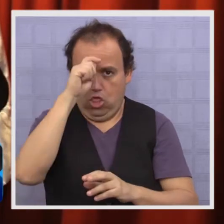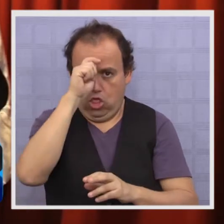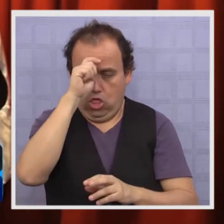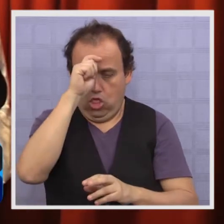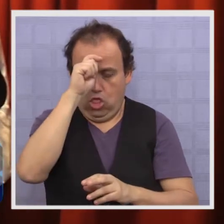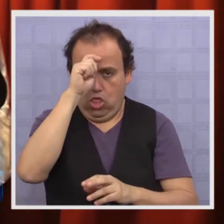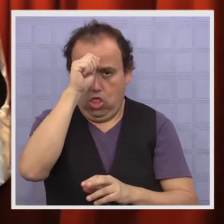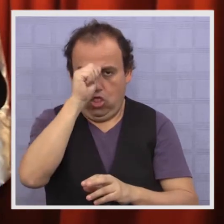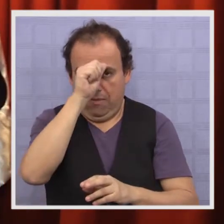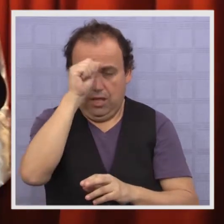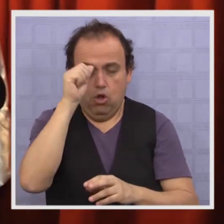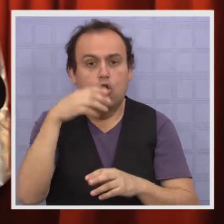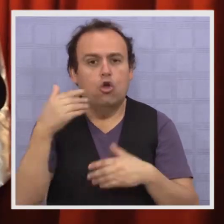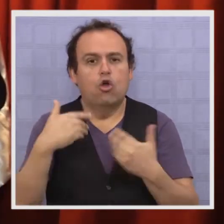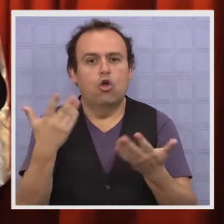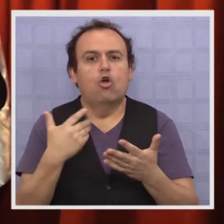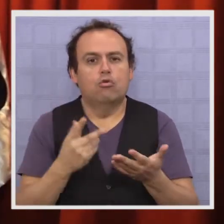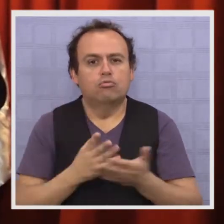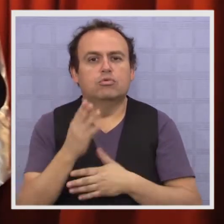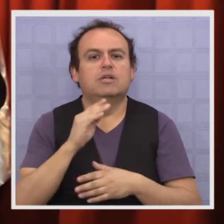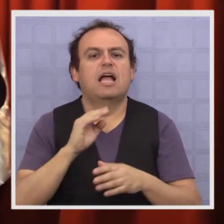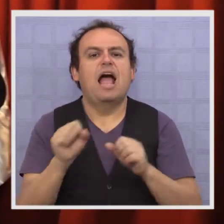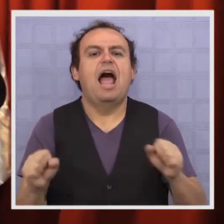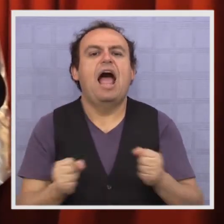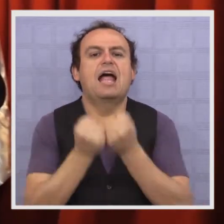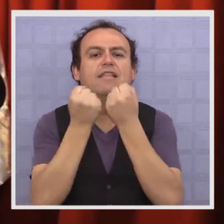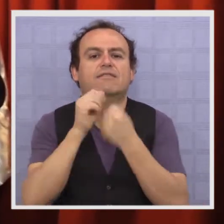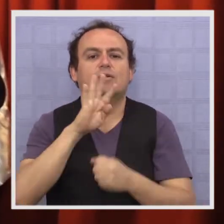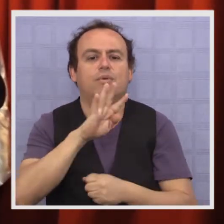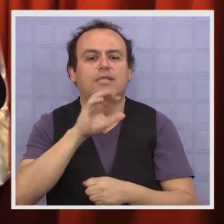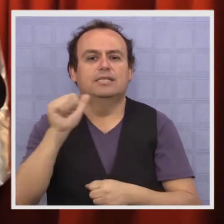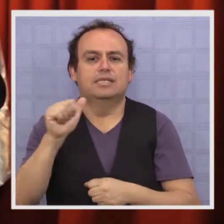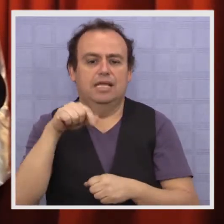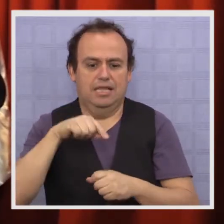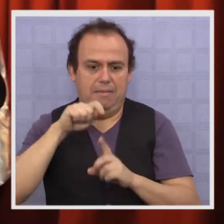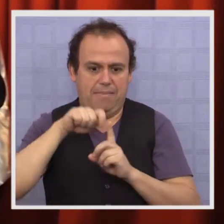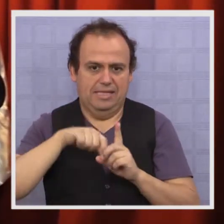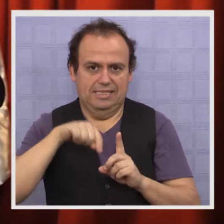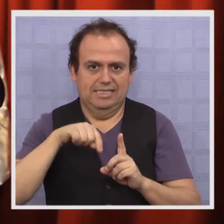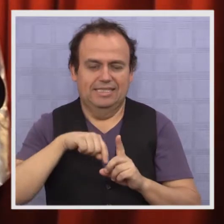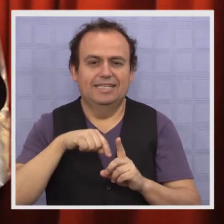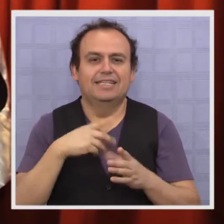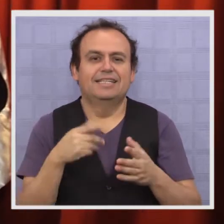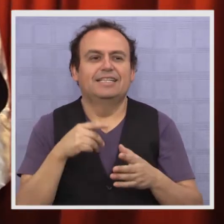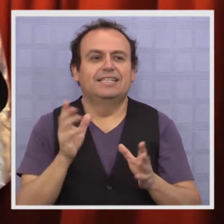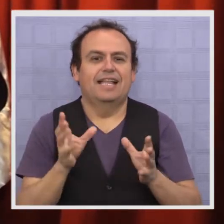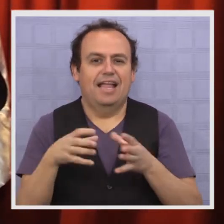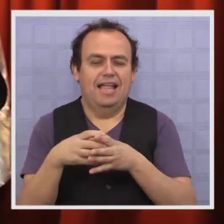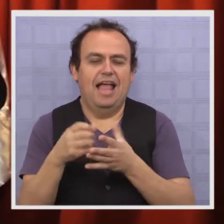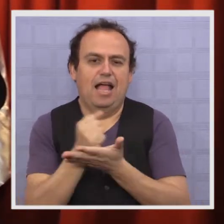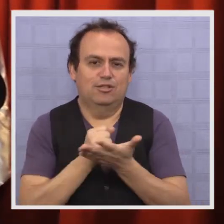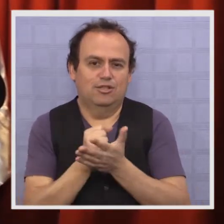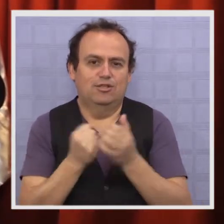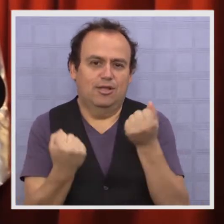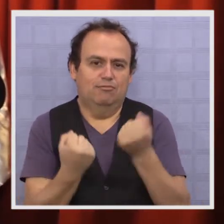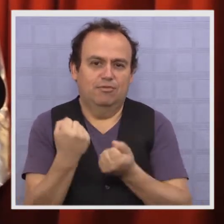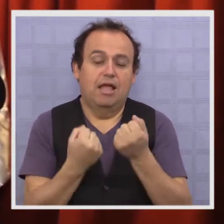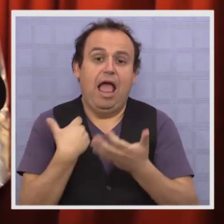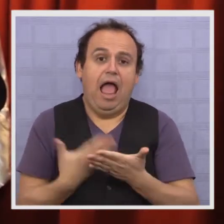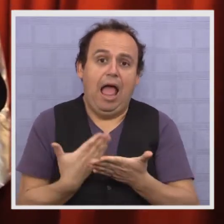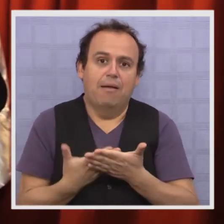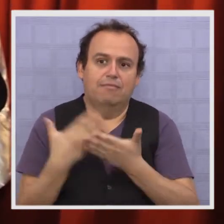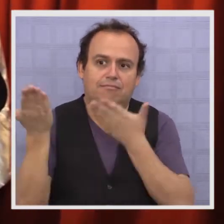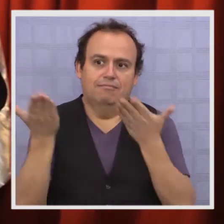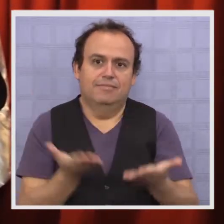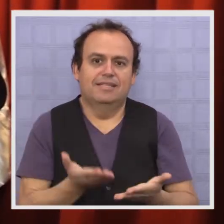homenaje a nuestro aniversario número 46 que celebramos este mes. Y también hemos aprovechado de invitar a Eliseo